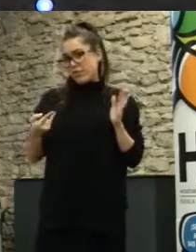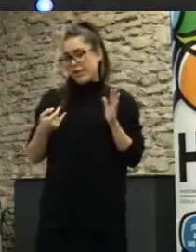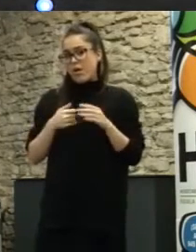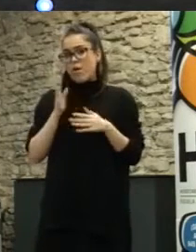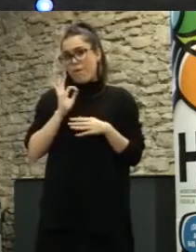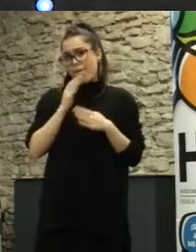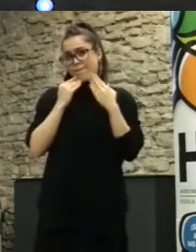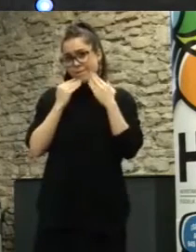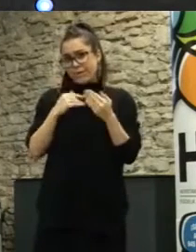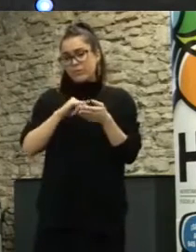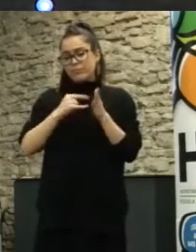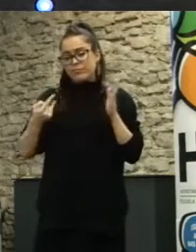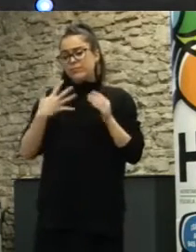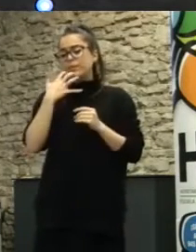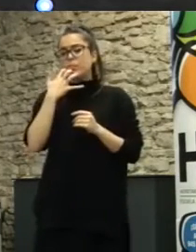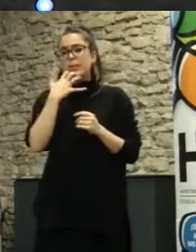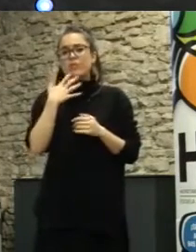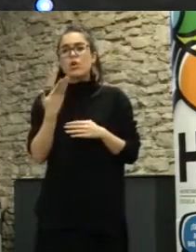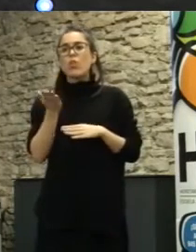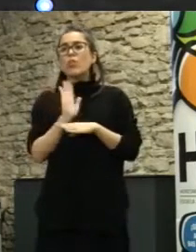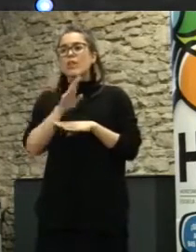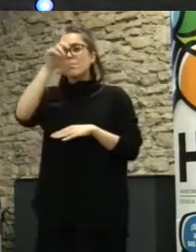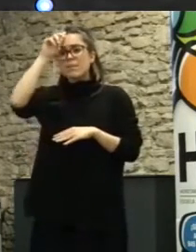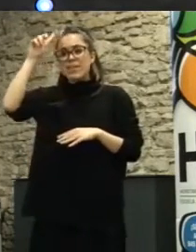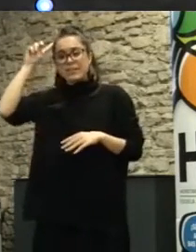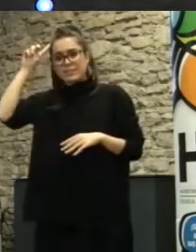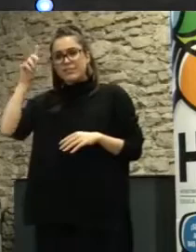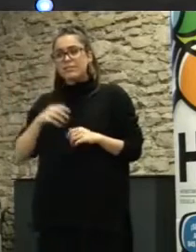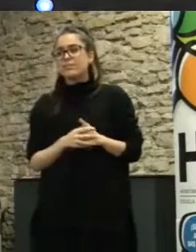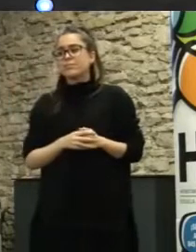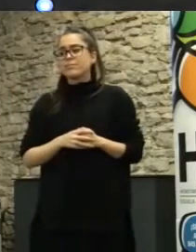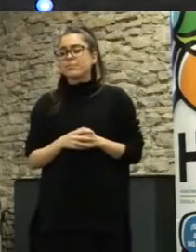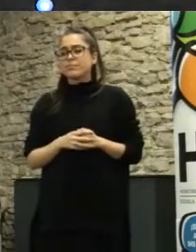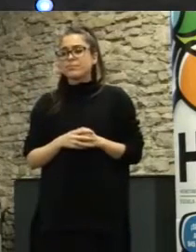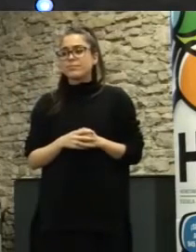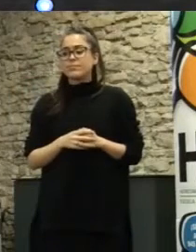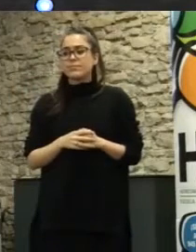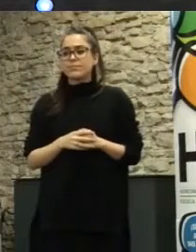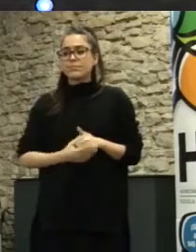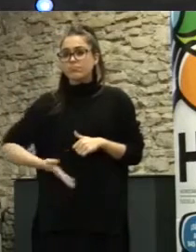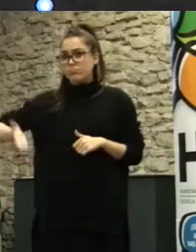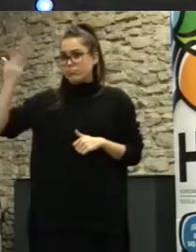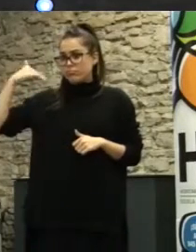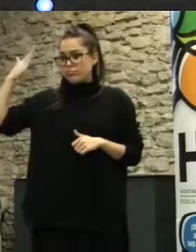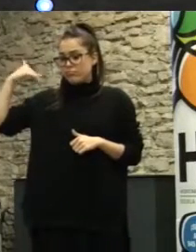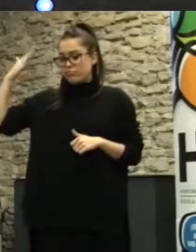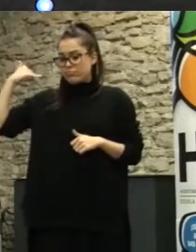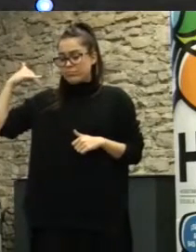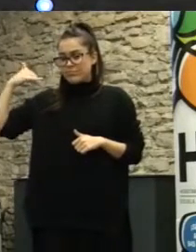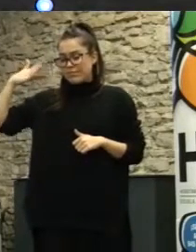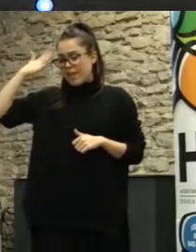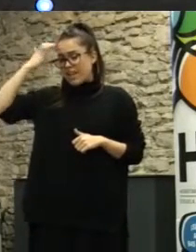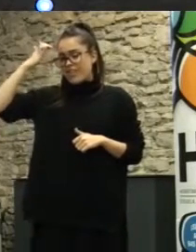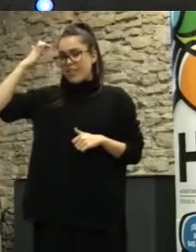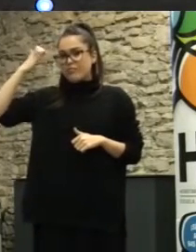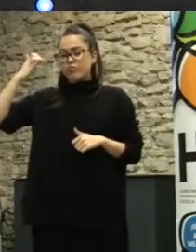Comentábamos antes casos como el de CIDEMADRID, que previamente, recordemos que quizás los pioneros a nivel